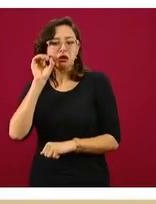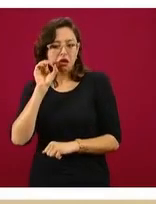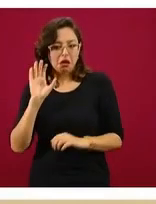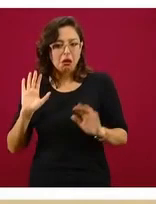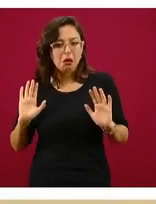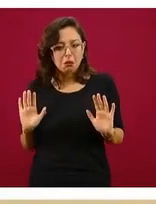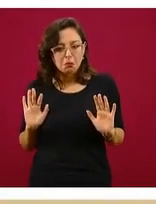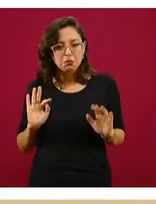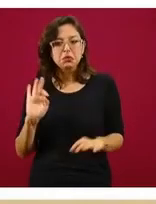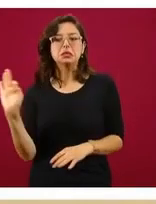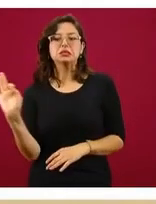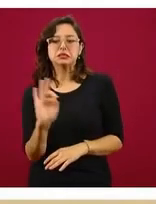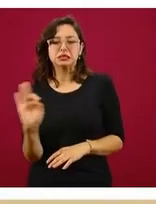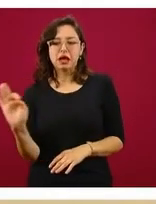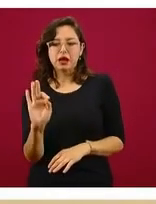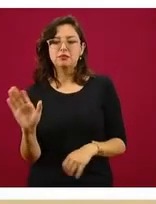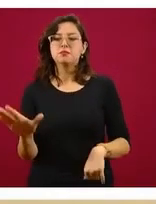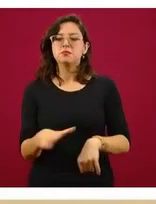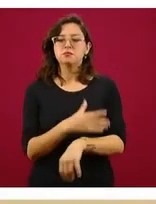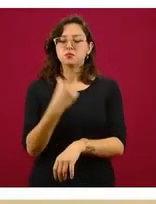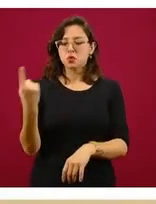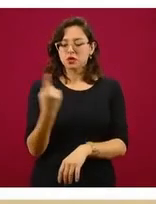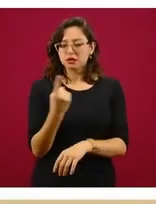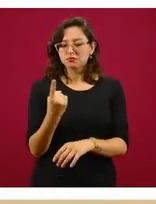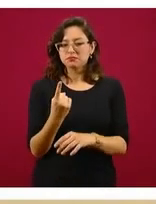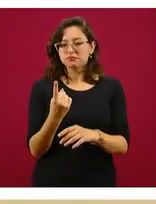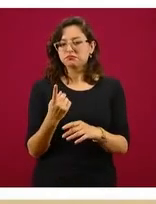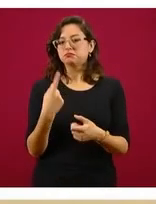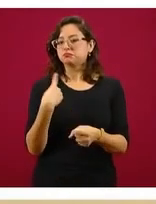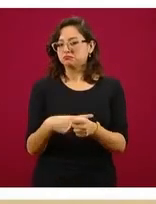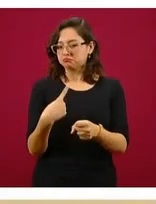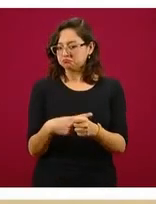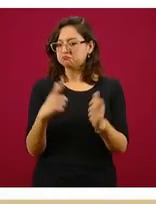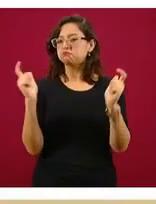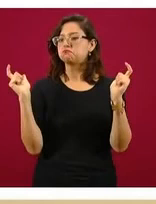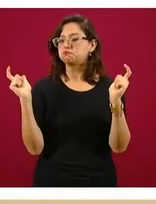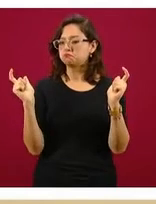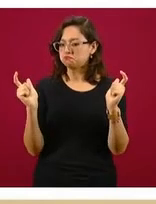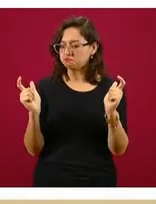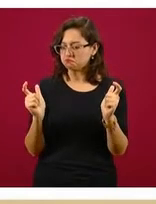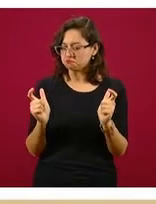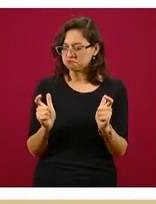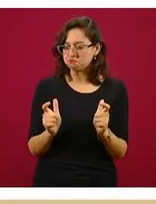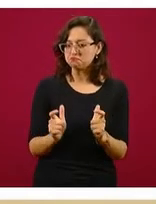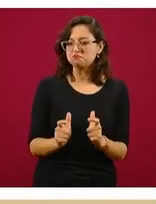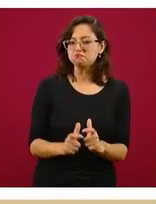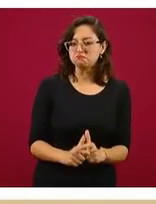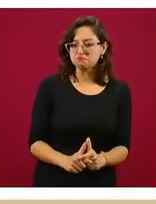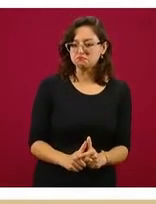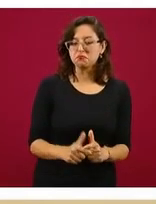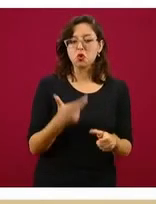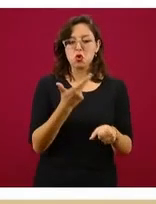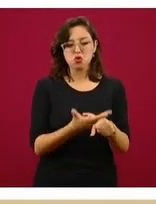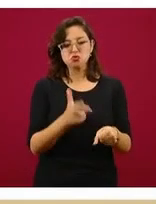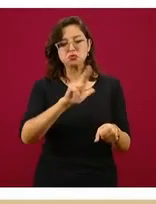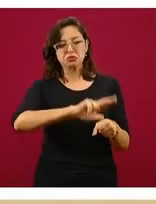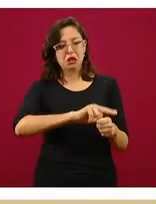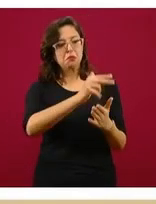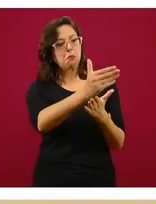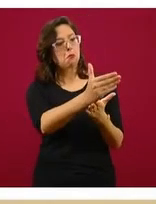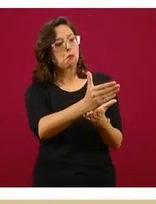dado que va en descenso su tendencia en personas hospitalizadas.